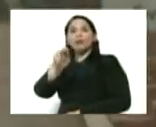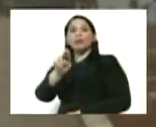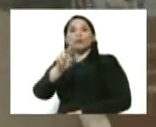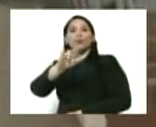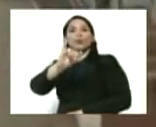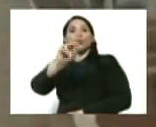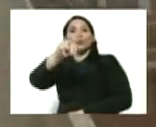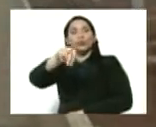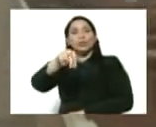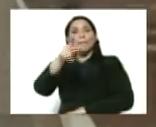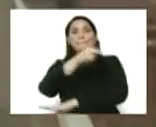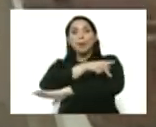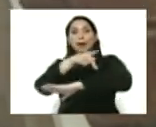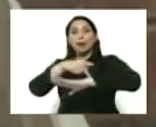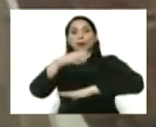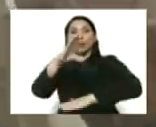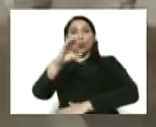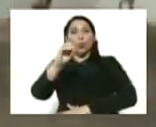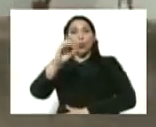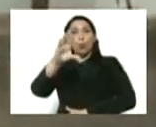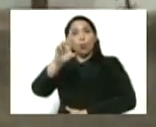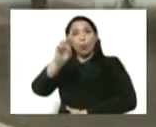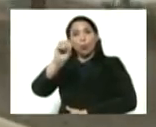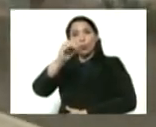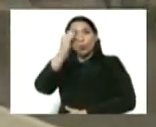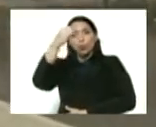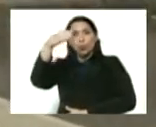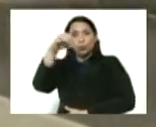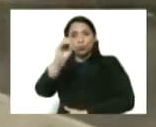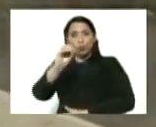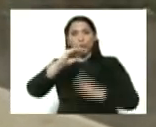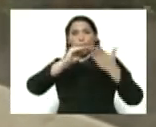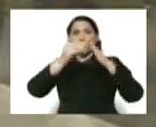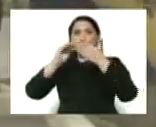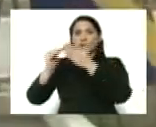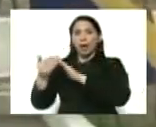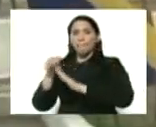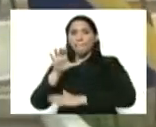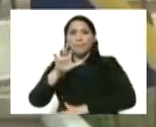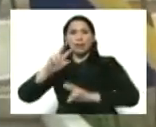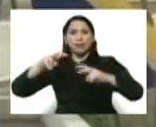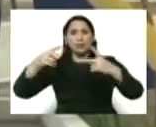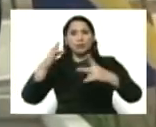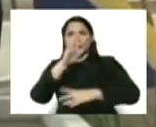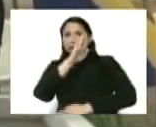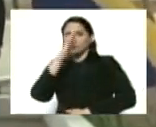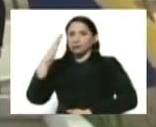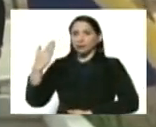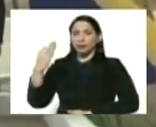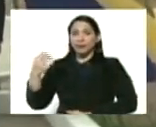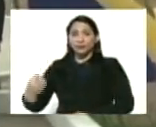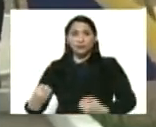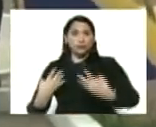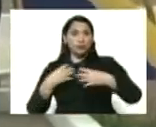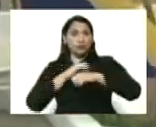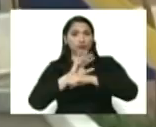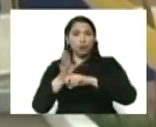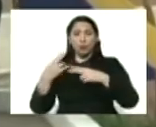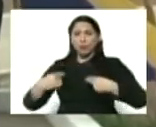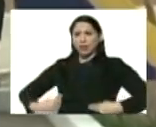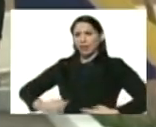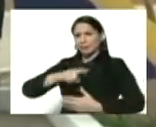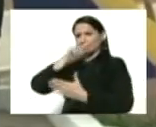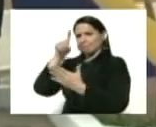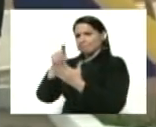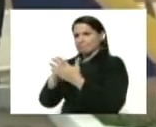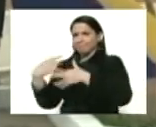parroquia El Corozo, en la comunidad Patria Nueva. Y en medio de una pandemia que azota a la humanidad entera, la